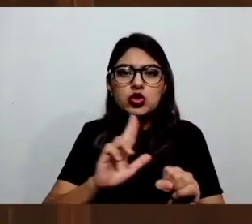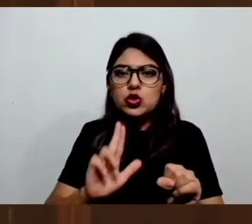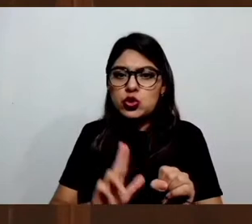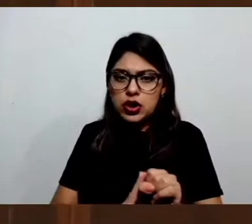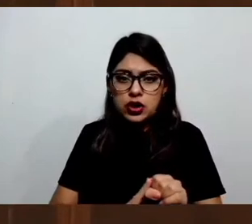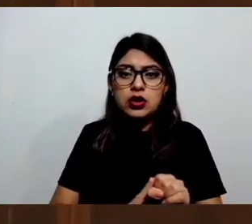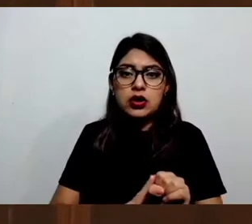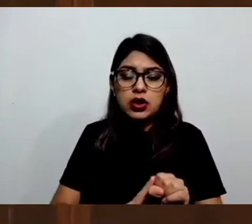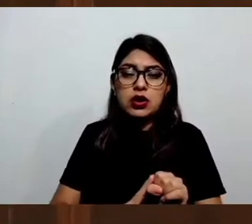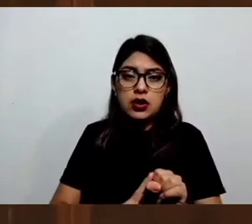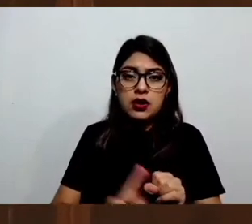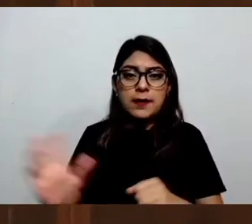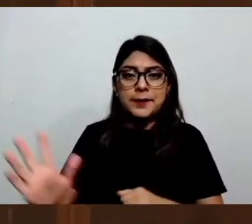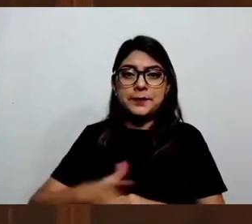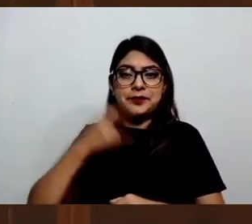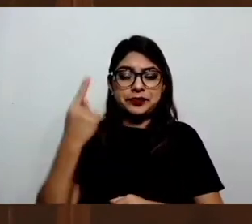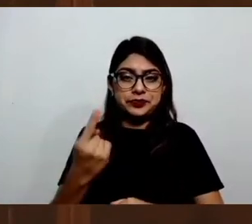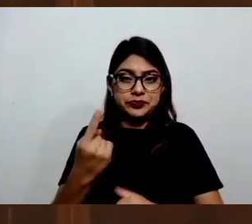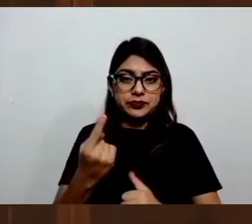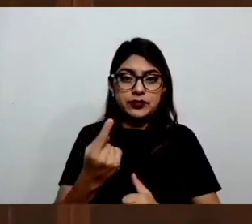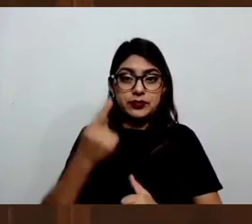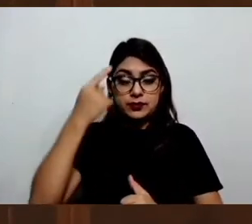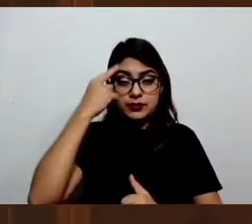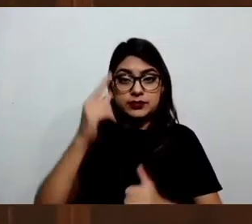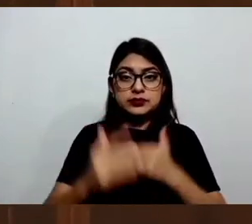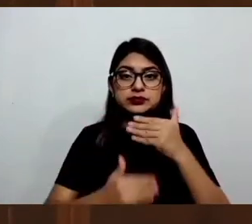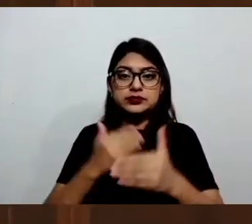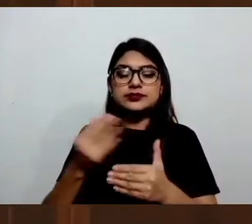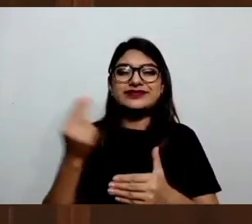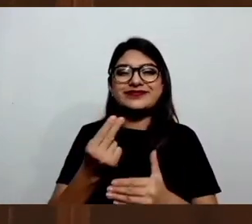prácticos se tienen que hacer acuerdos.